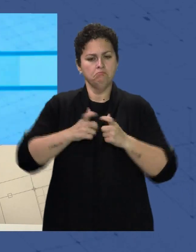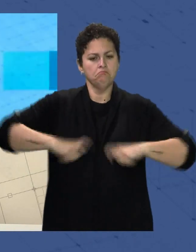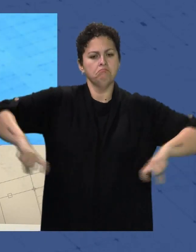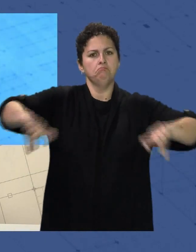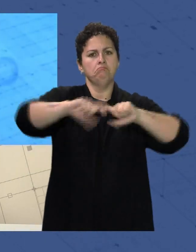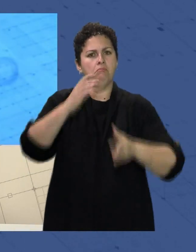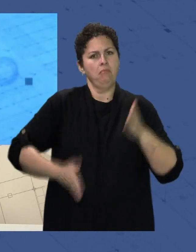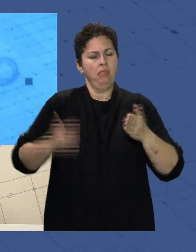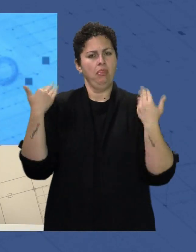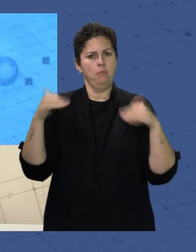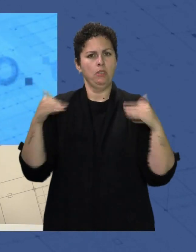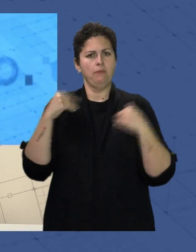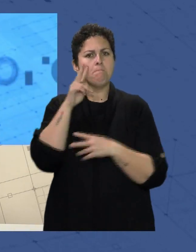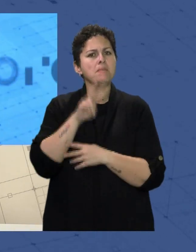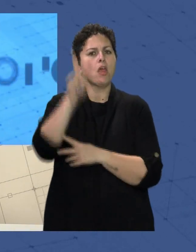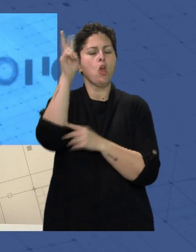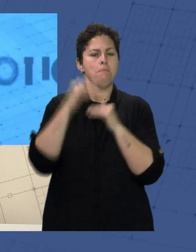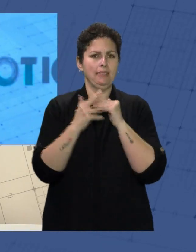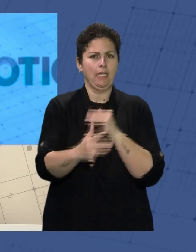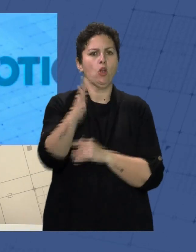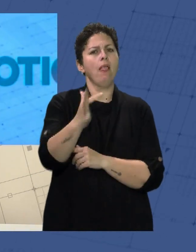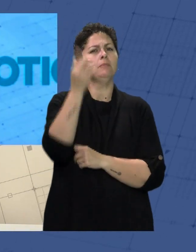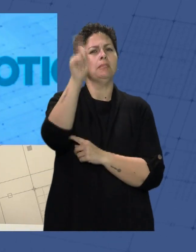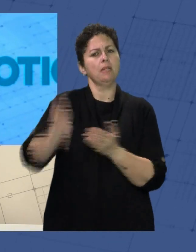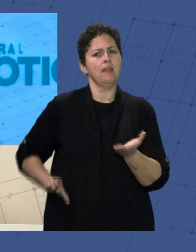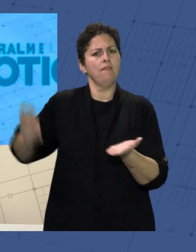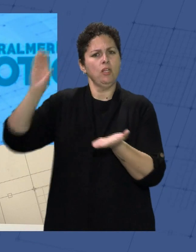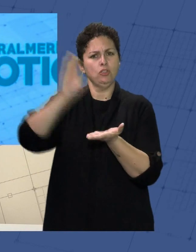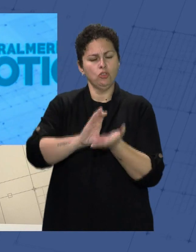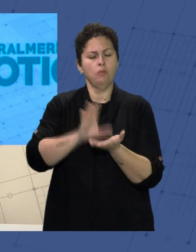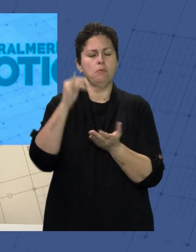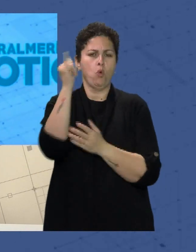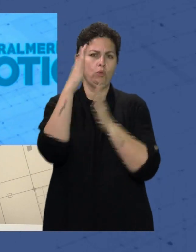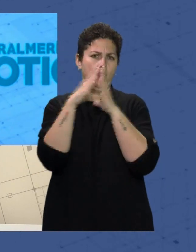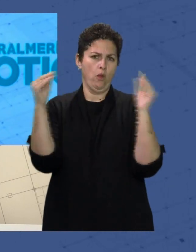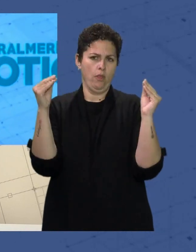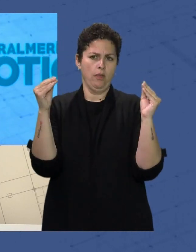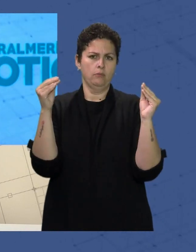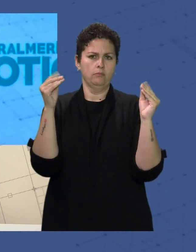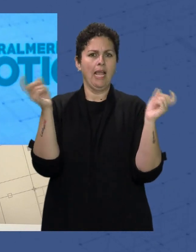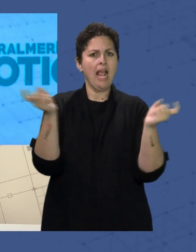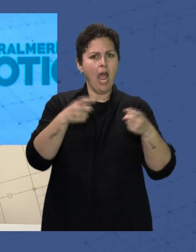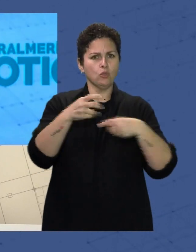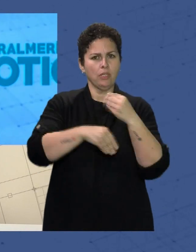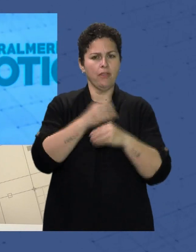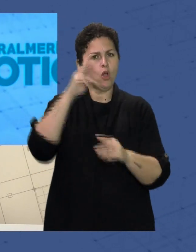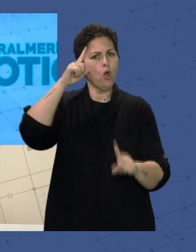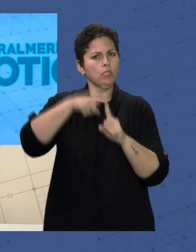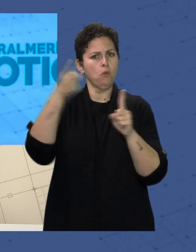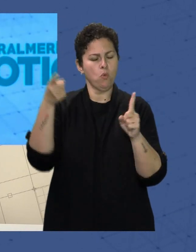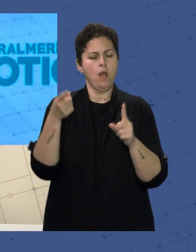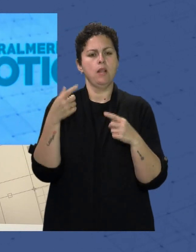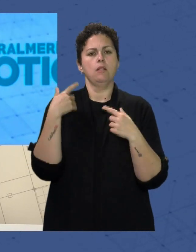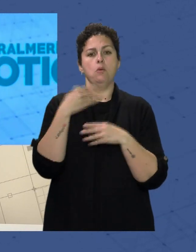el mirador Del Mediterráneo Además Conocimos la inversión Por parte De la Junta de Andalucía En Garrucha Para la mejora Del muelle